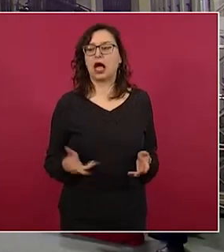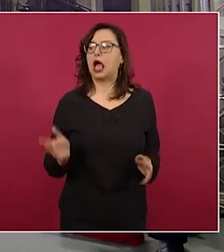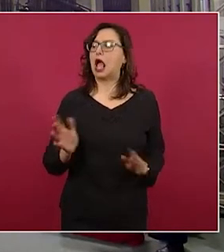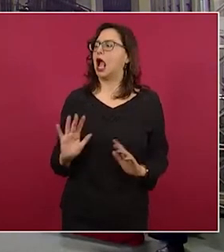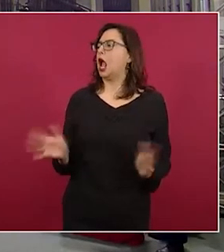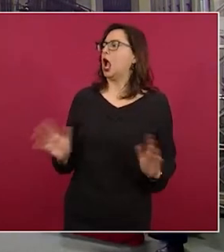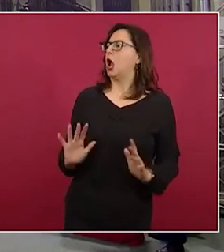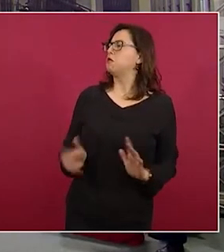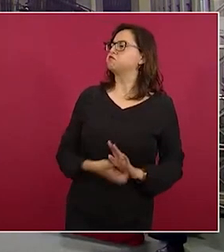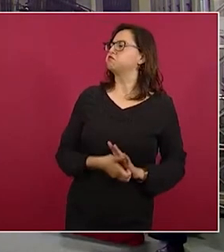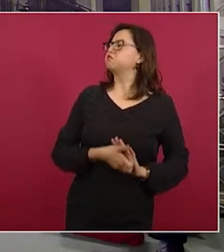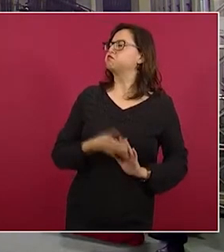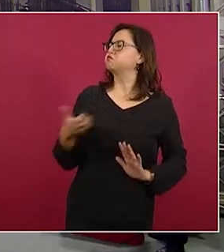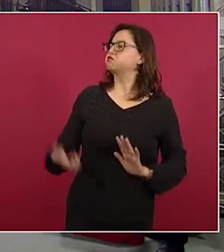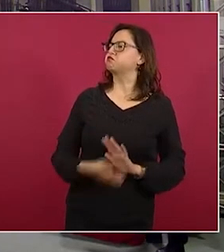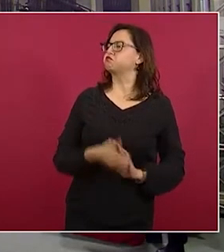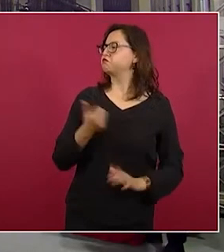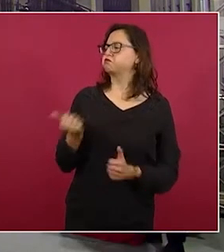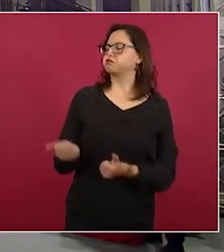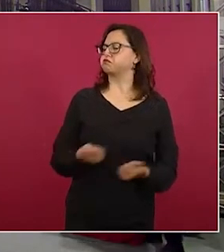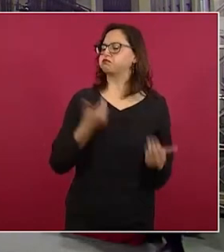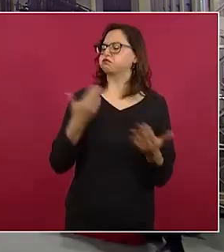no estaban extrayendo material.